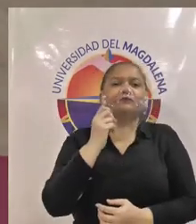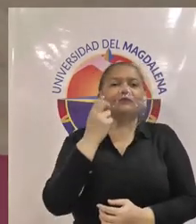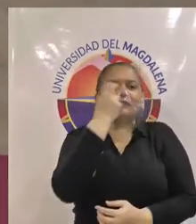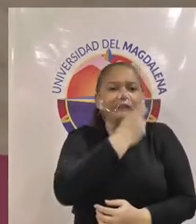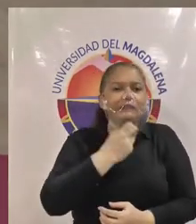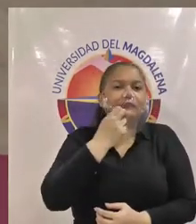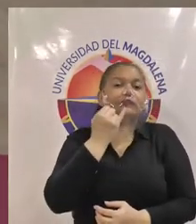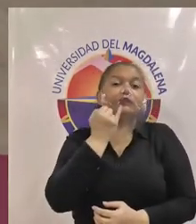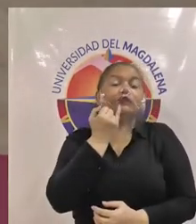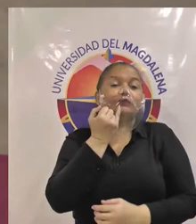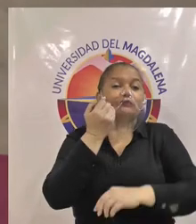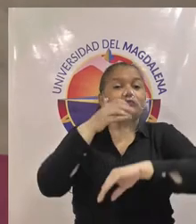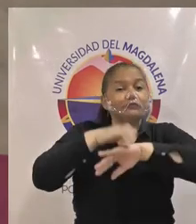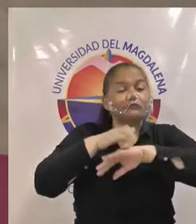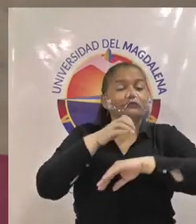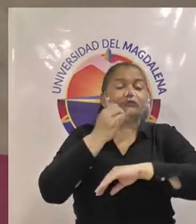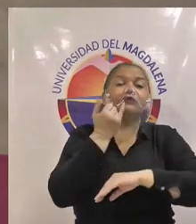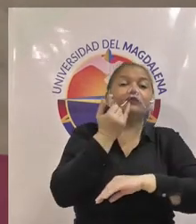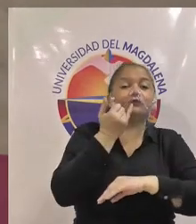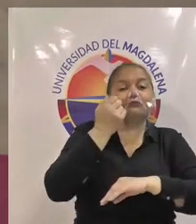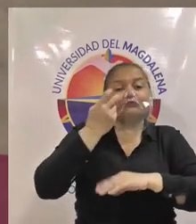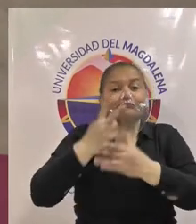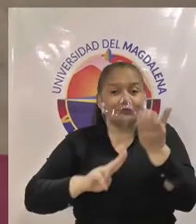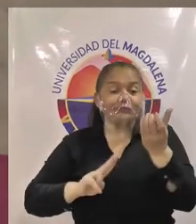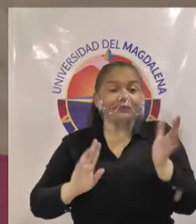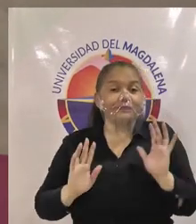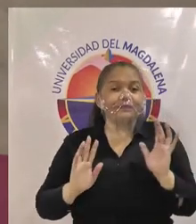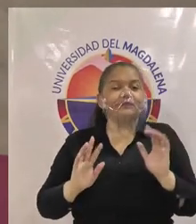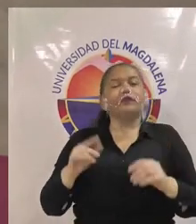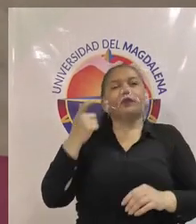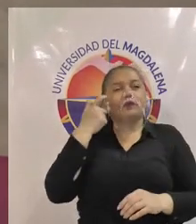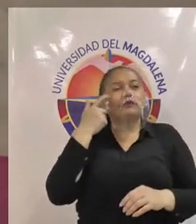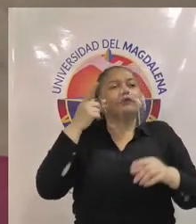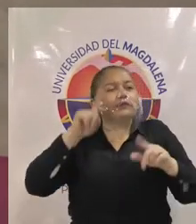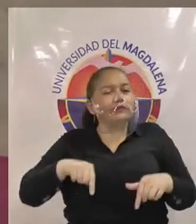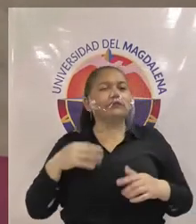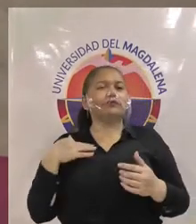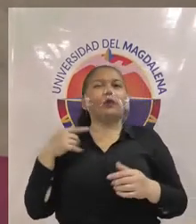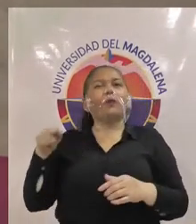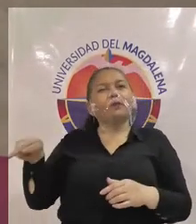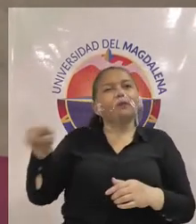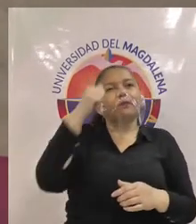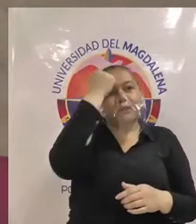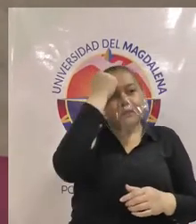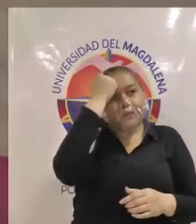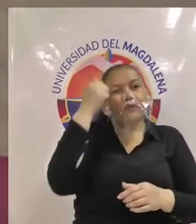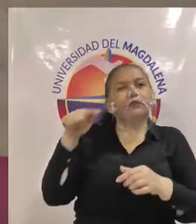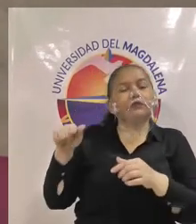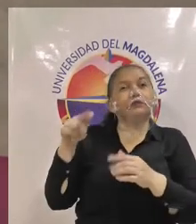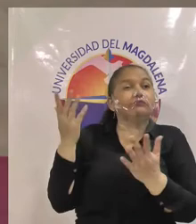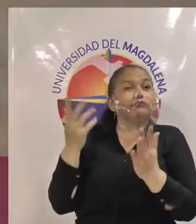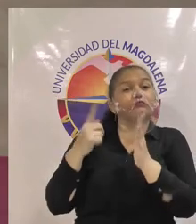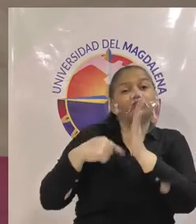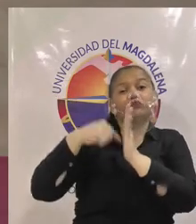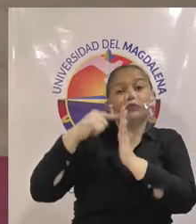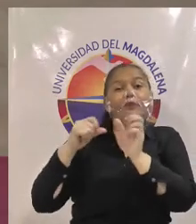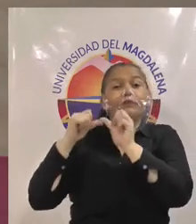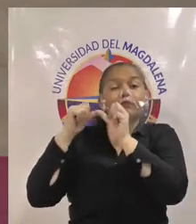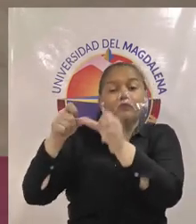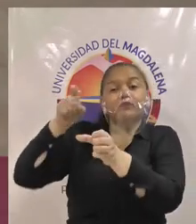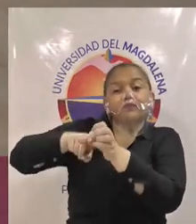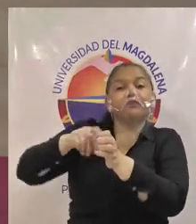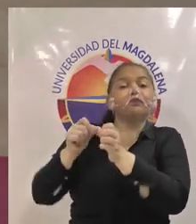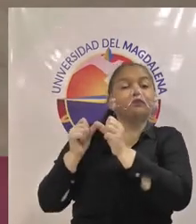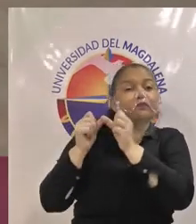cuando lleguemos a las representaciones deberemos gestar cursos para los docentes catedráticos y de planta que ya están en la universidad del